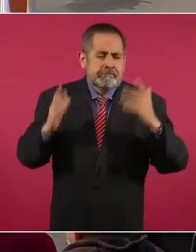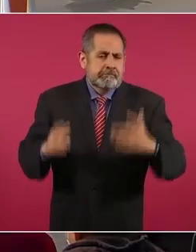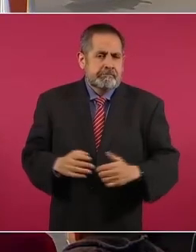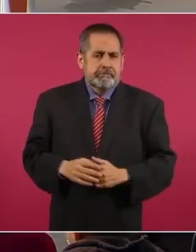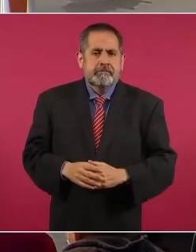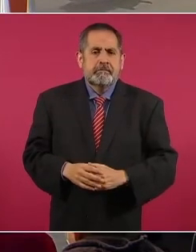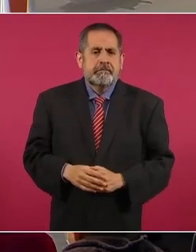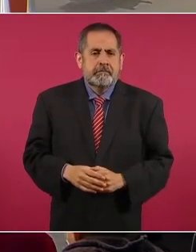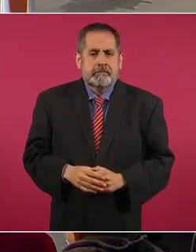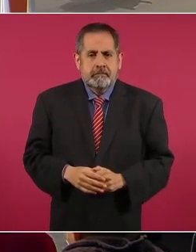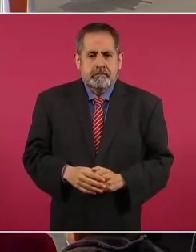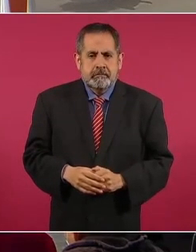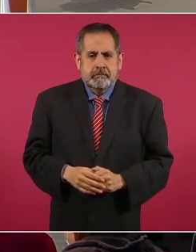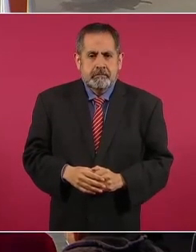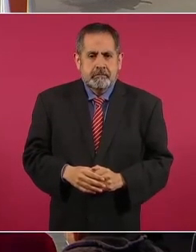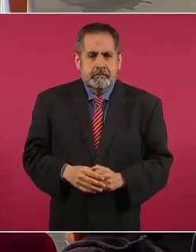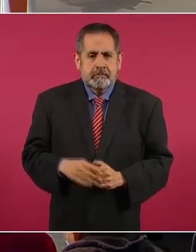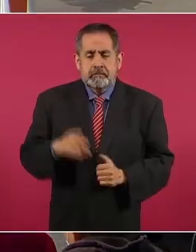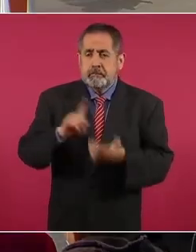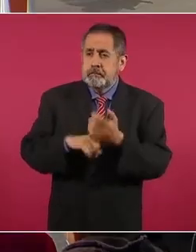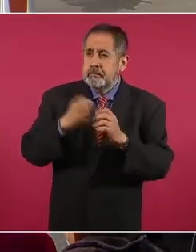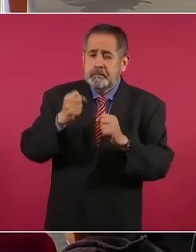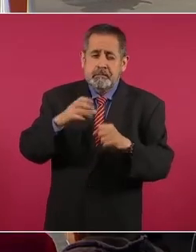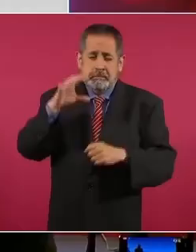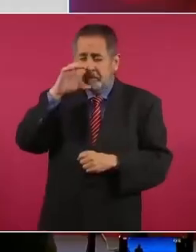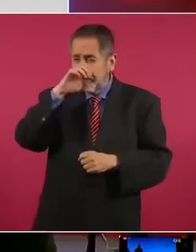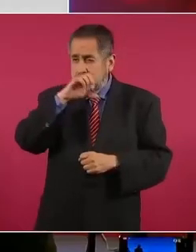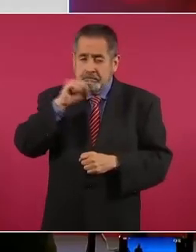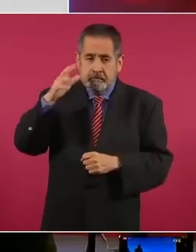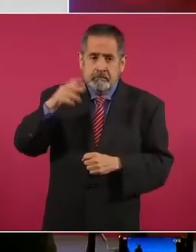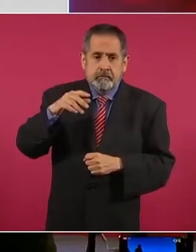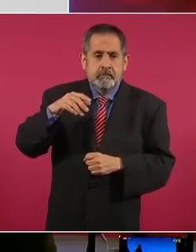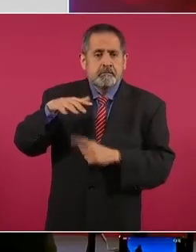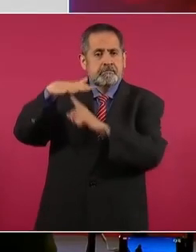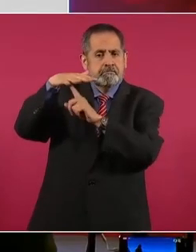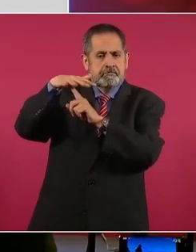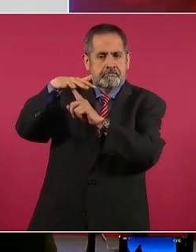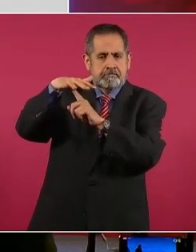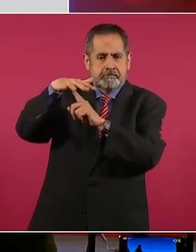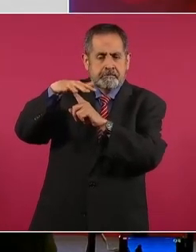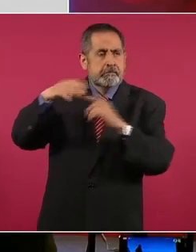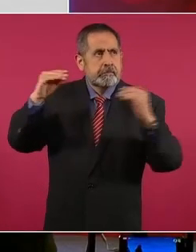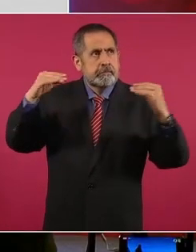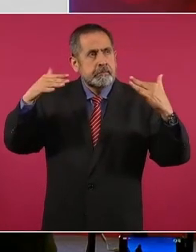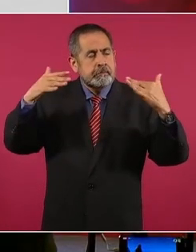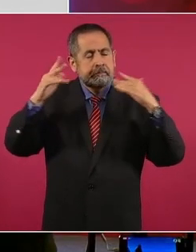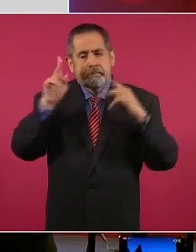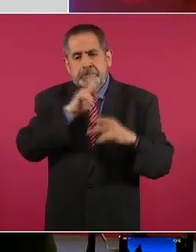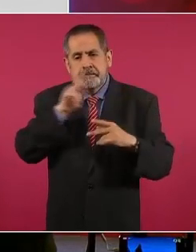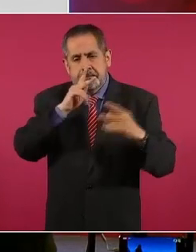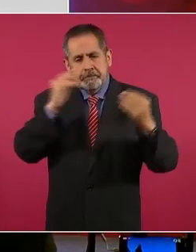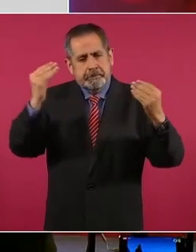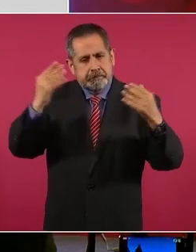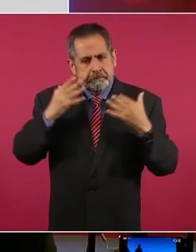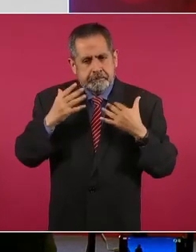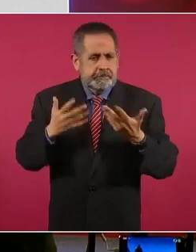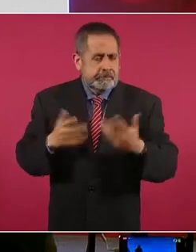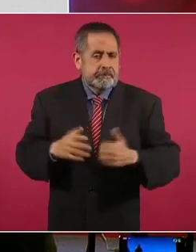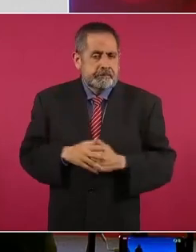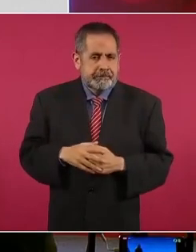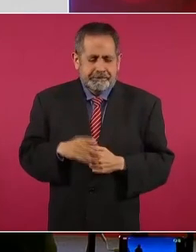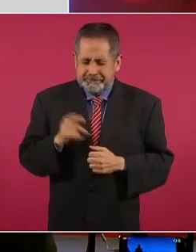En donde hay mucho calor, los ventiladores les llaman